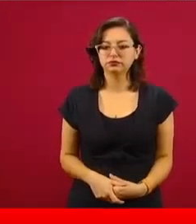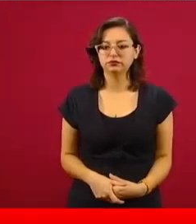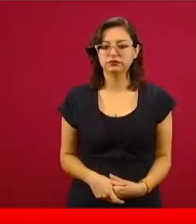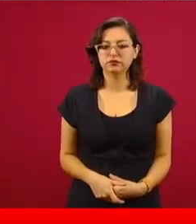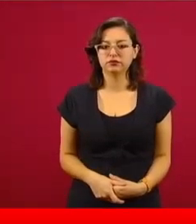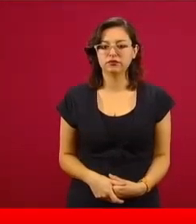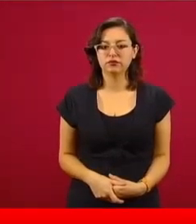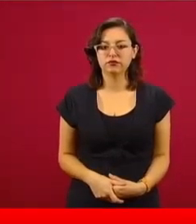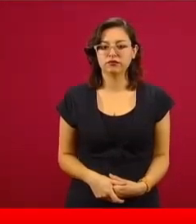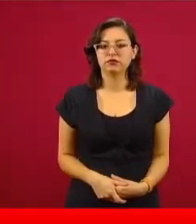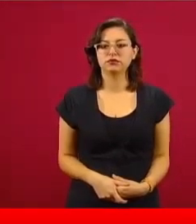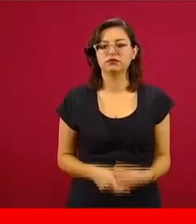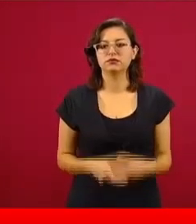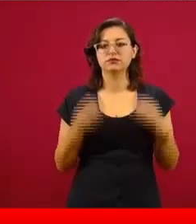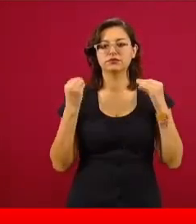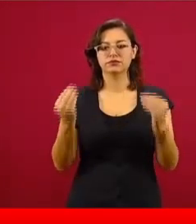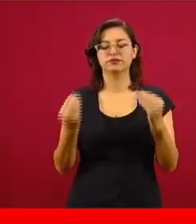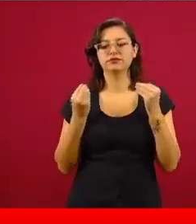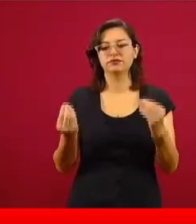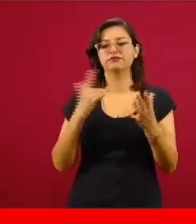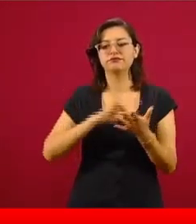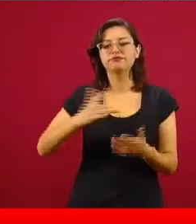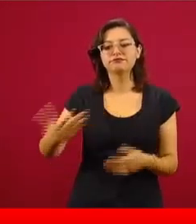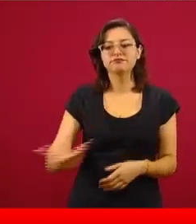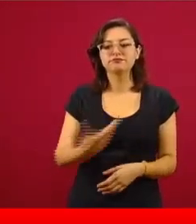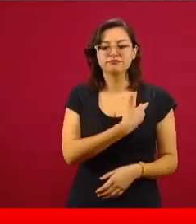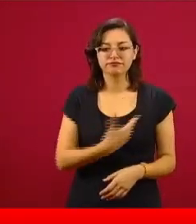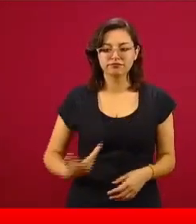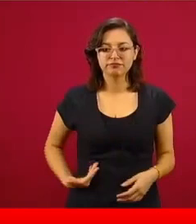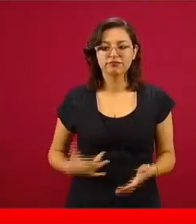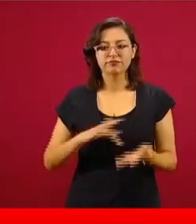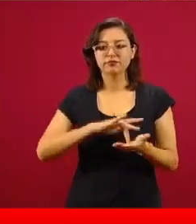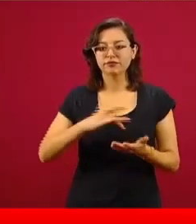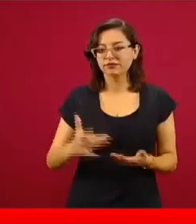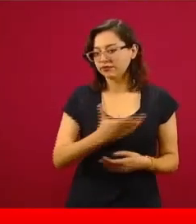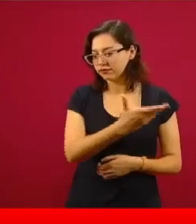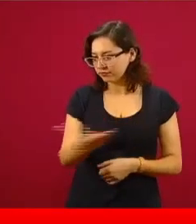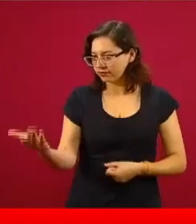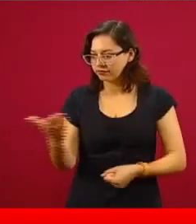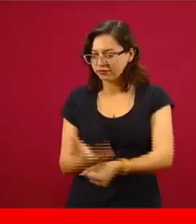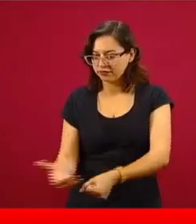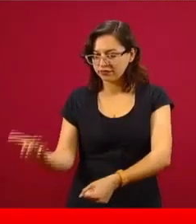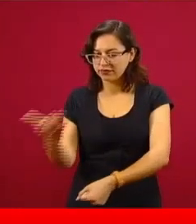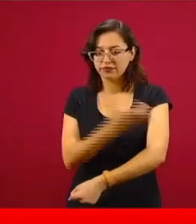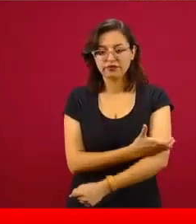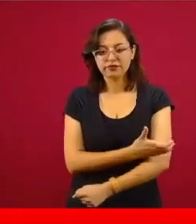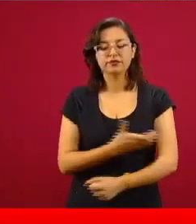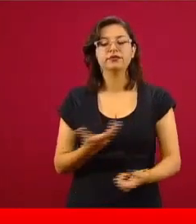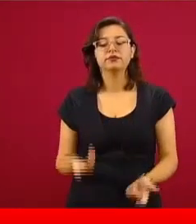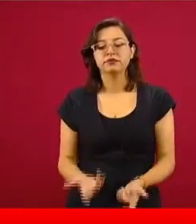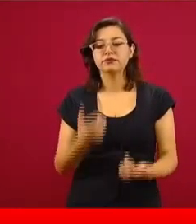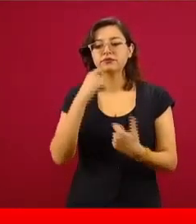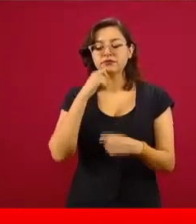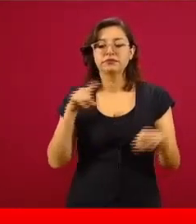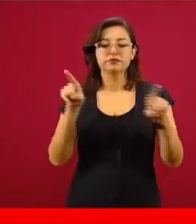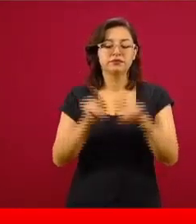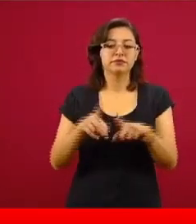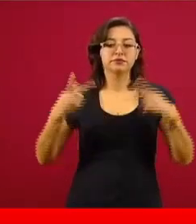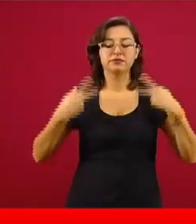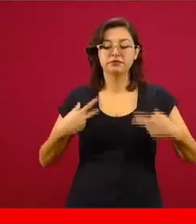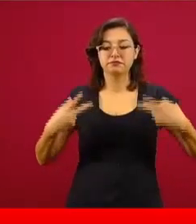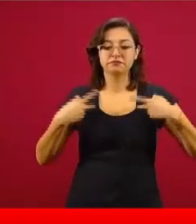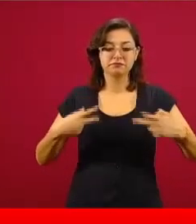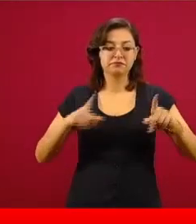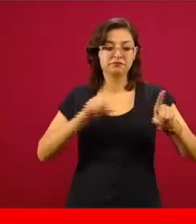Muchas gracias, señor presidente. Muchas gracias, colegas, compañeros y a todas las personas que nos están viendo a través justamente